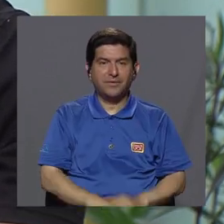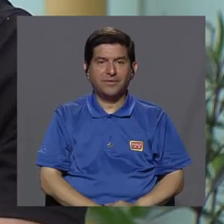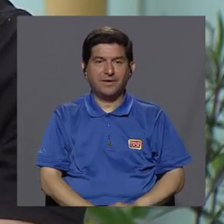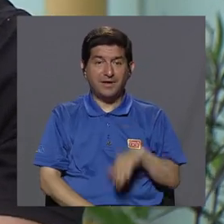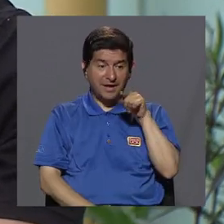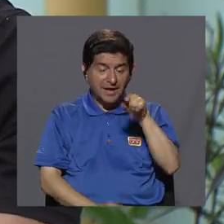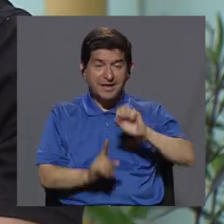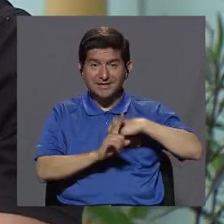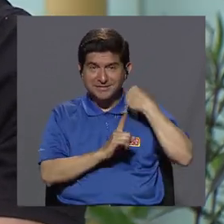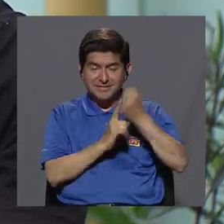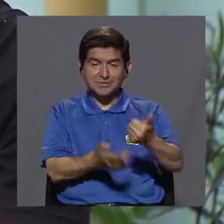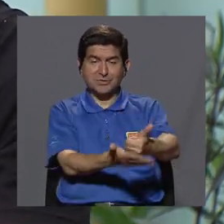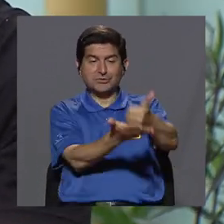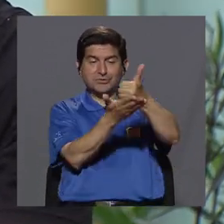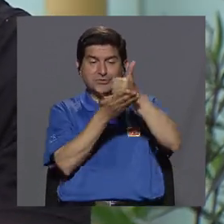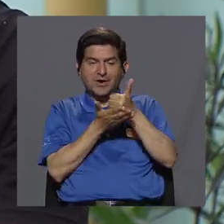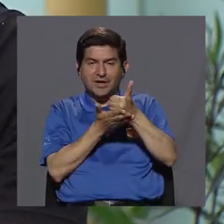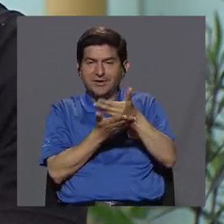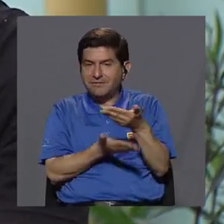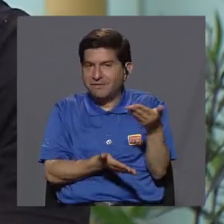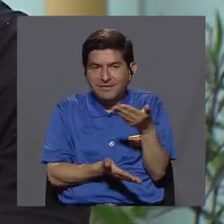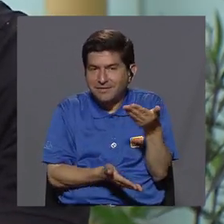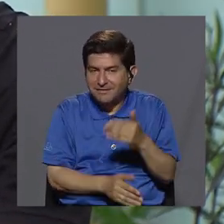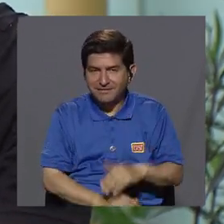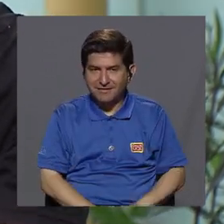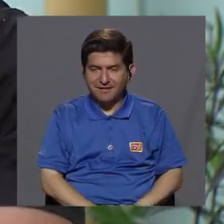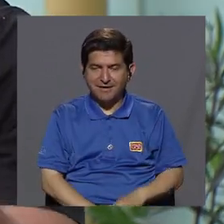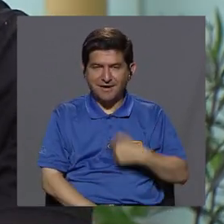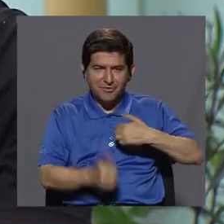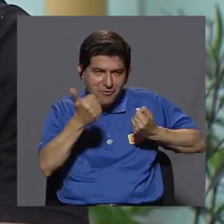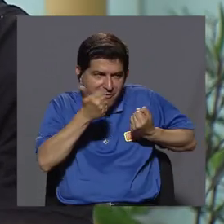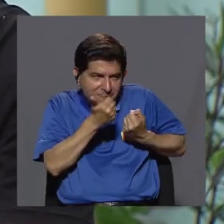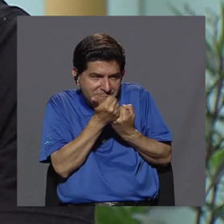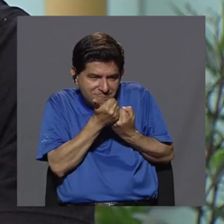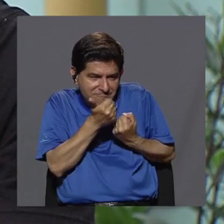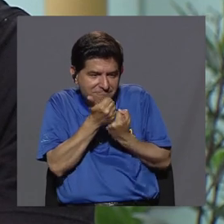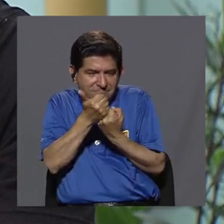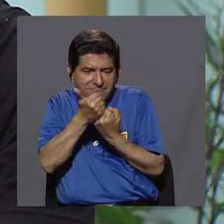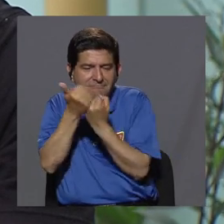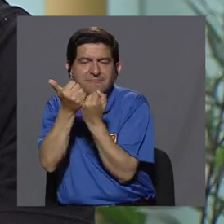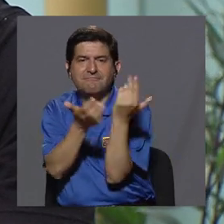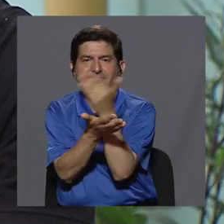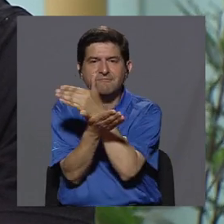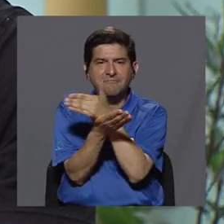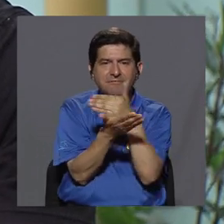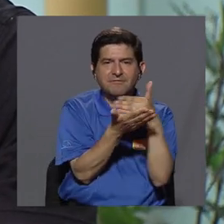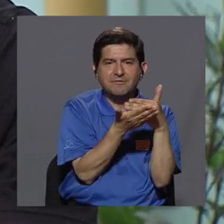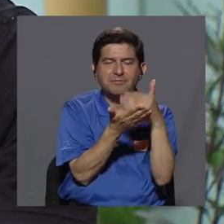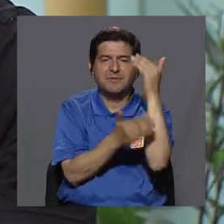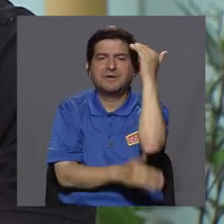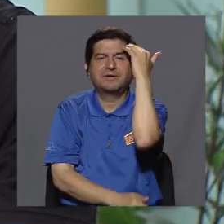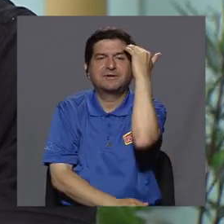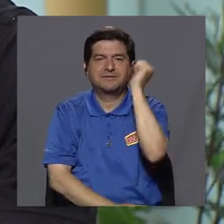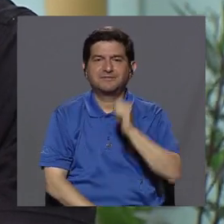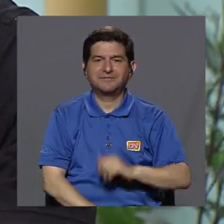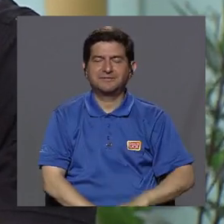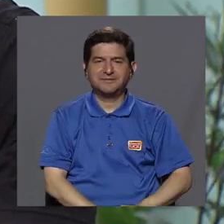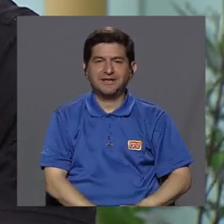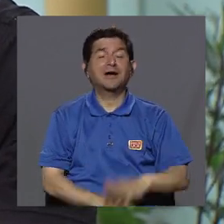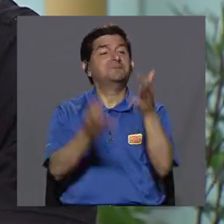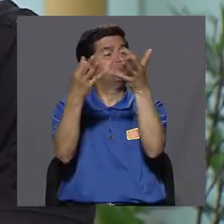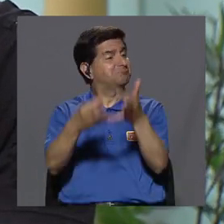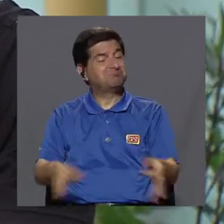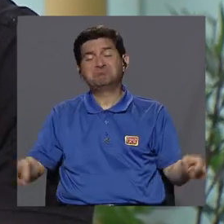entonces eso nos está ayudando a reforzar la parte cognitiva. Entonces,